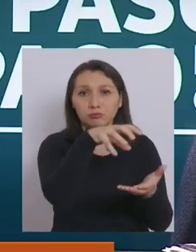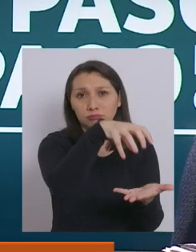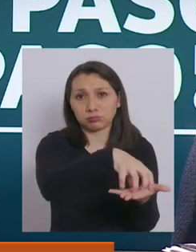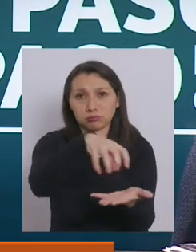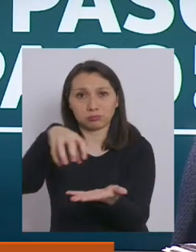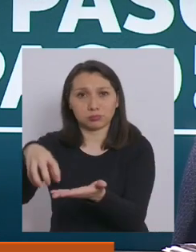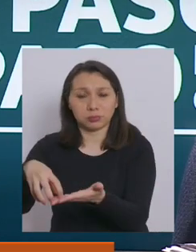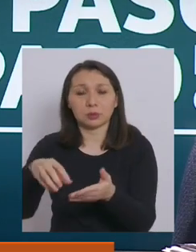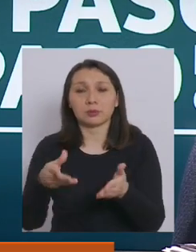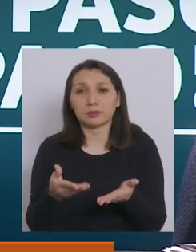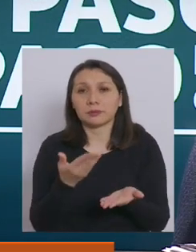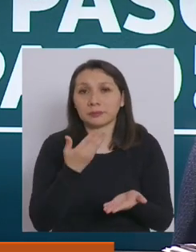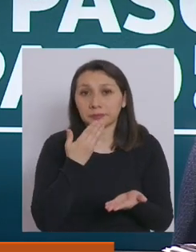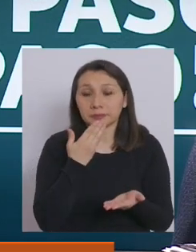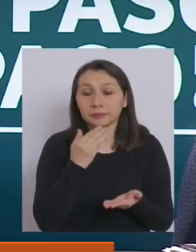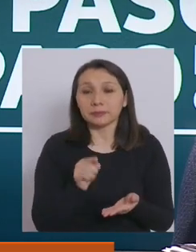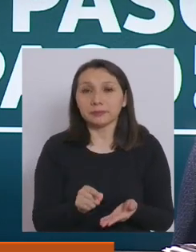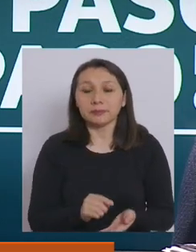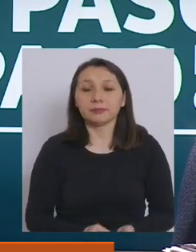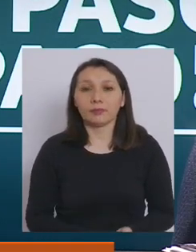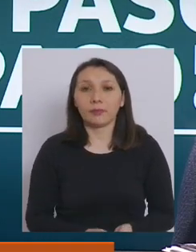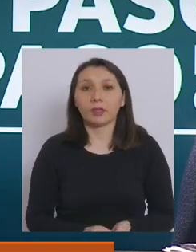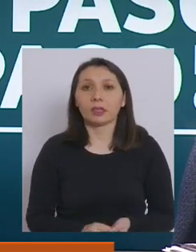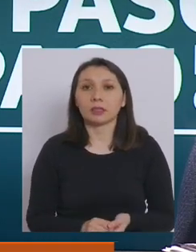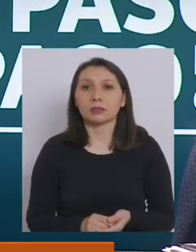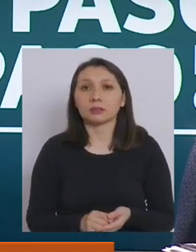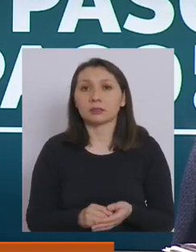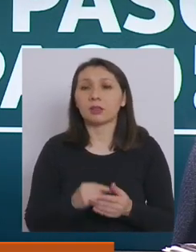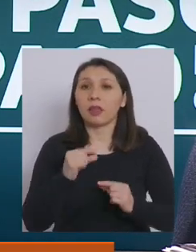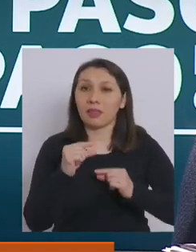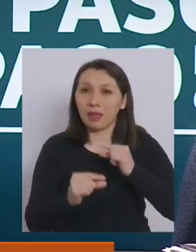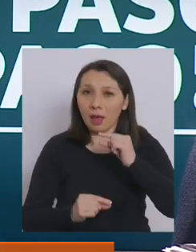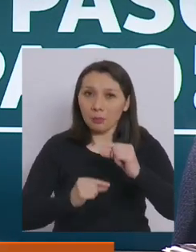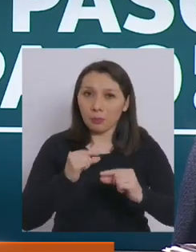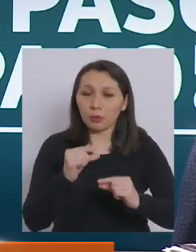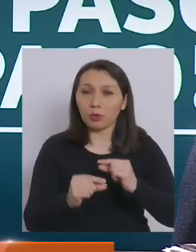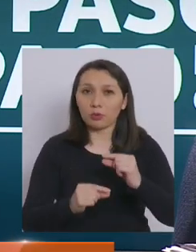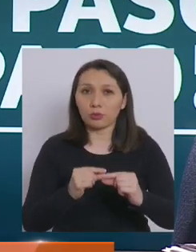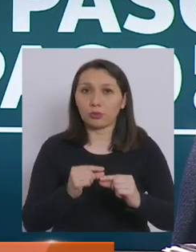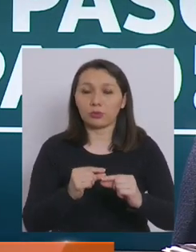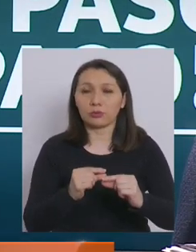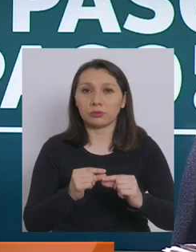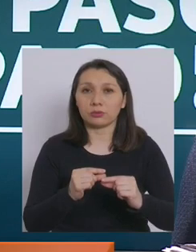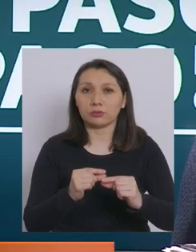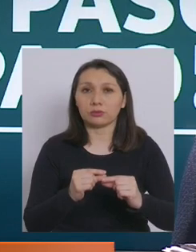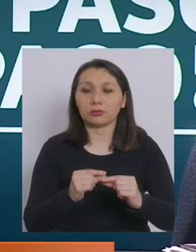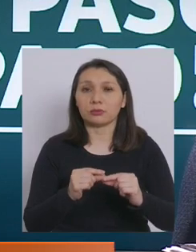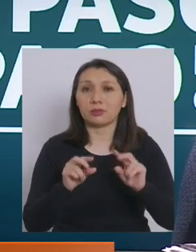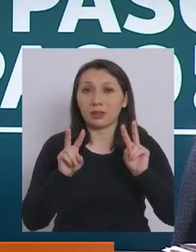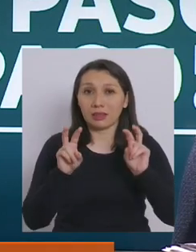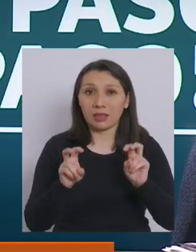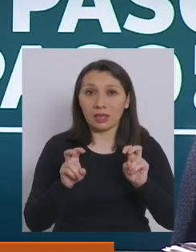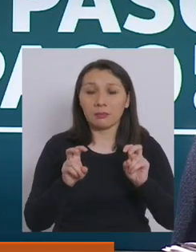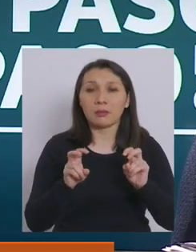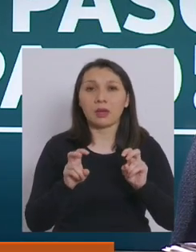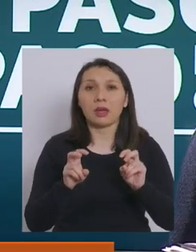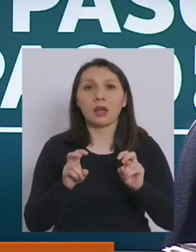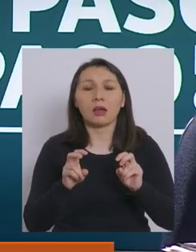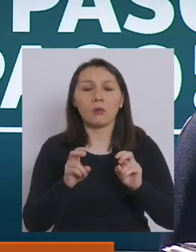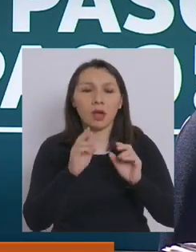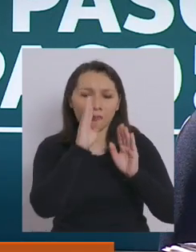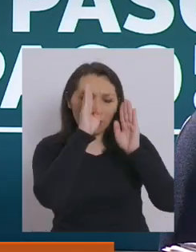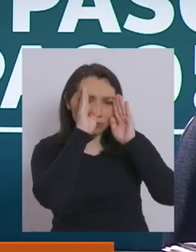y de modo tal de que poco a poco tanto las instancias de atención